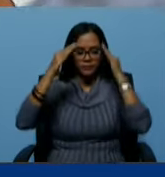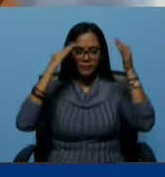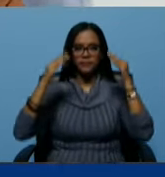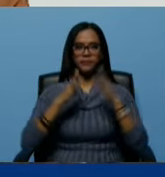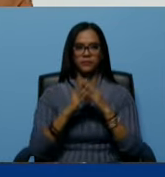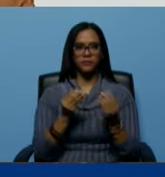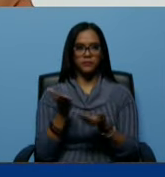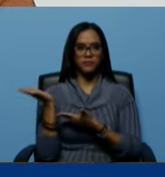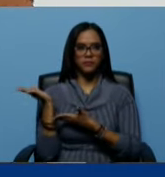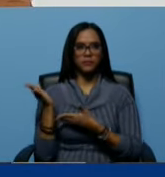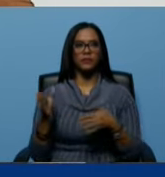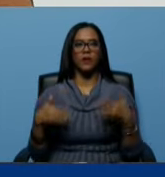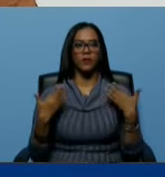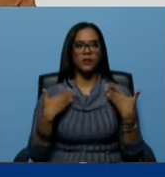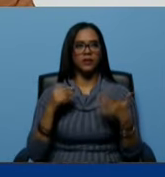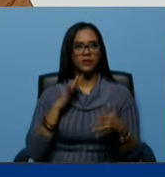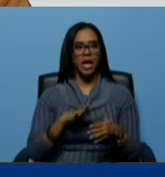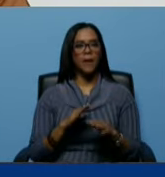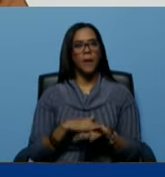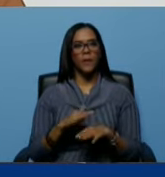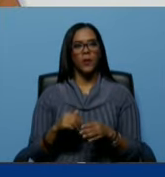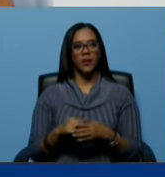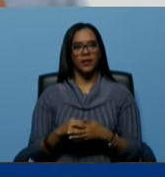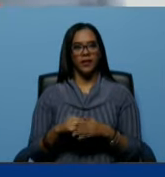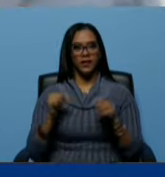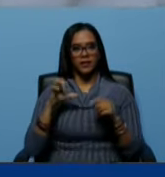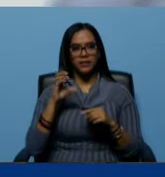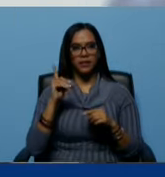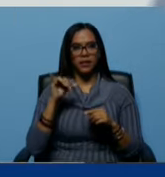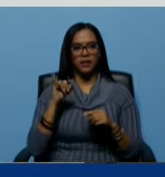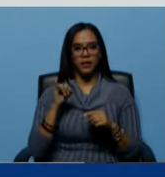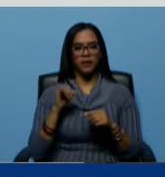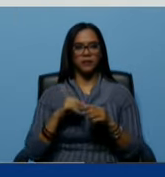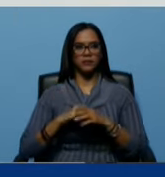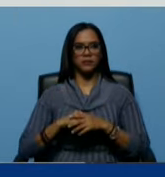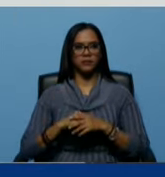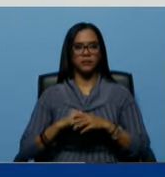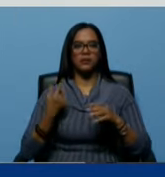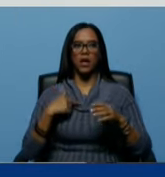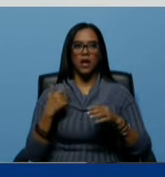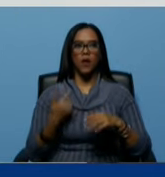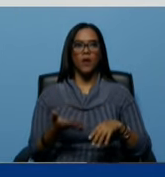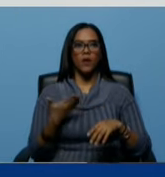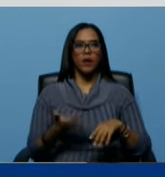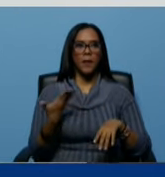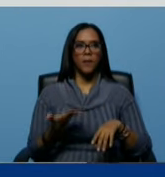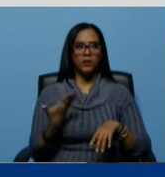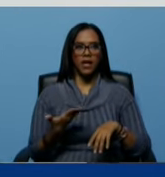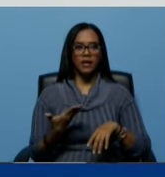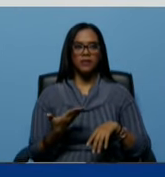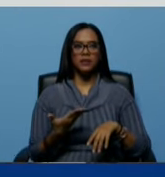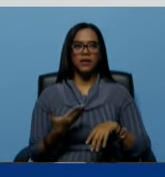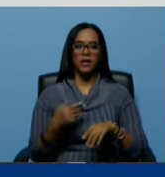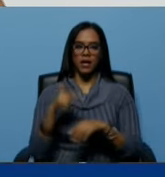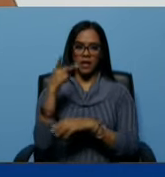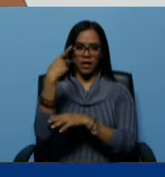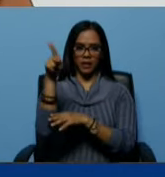contentos estamos porque este CDI bueno tiene una importancia en esta parroquia